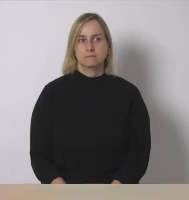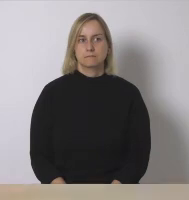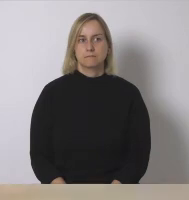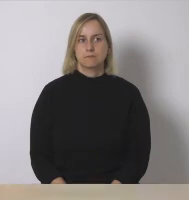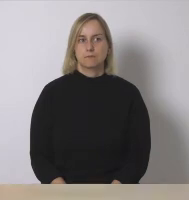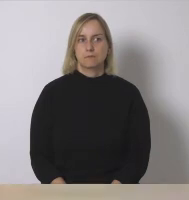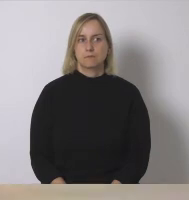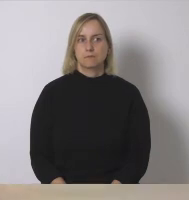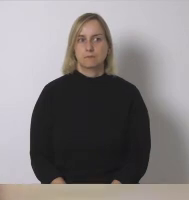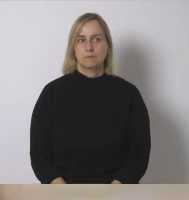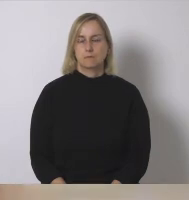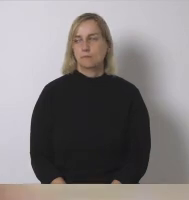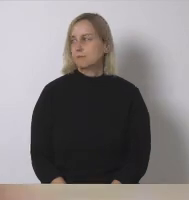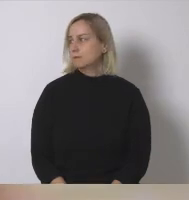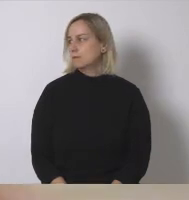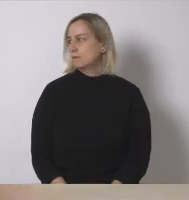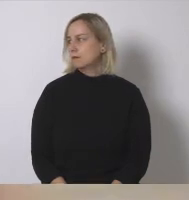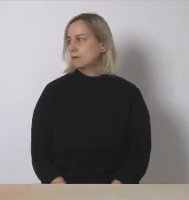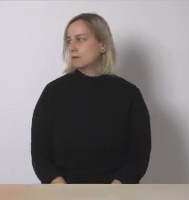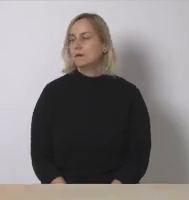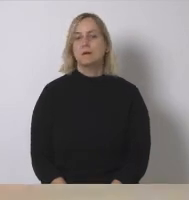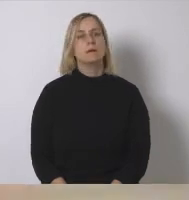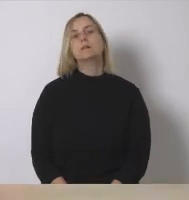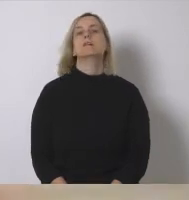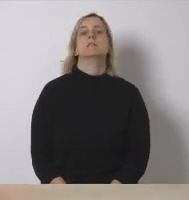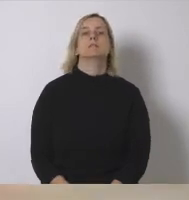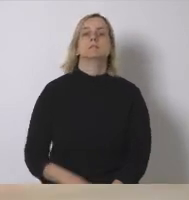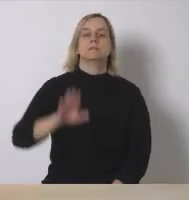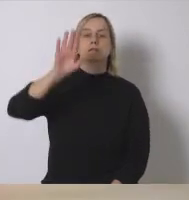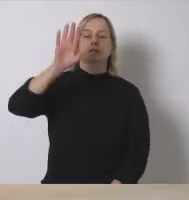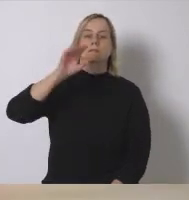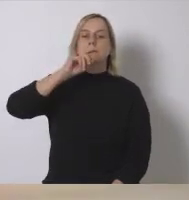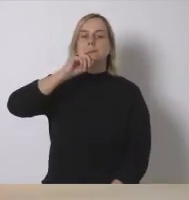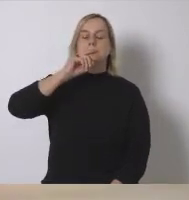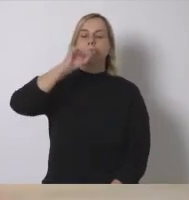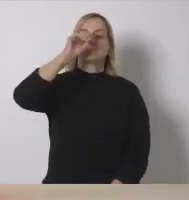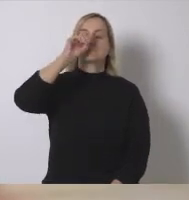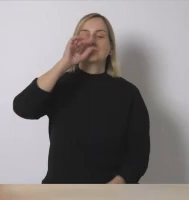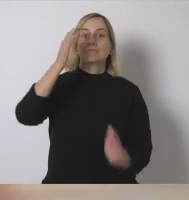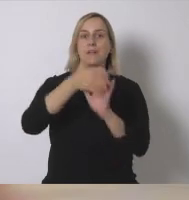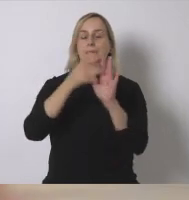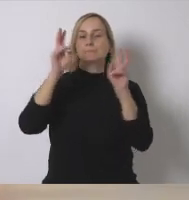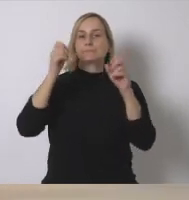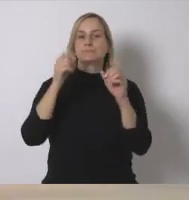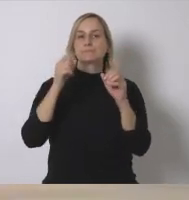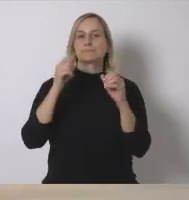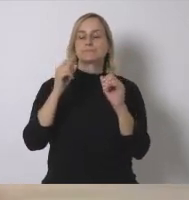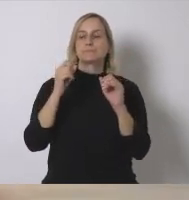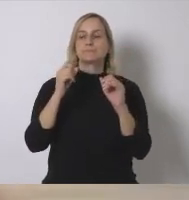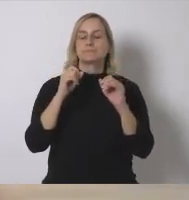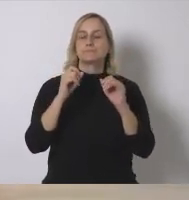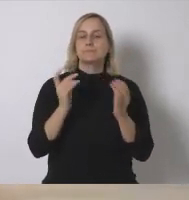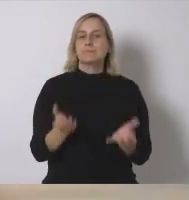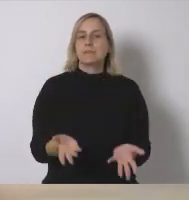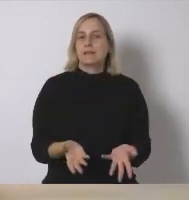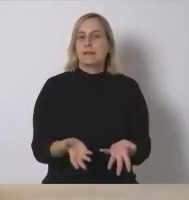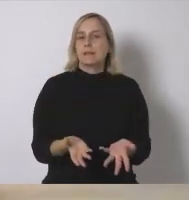solamente que cuando a veces respecto al tema de la eficiencia energética